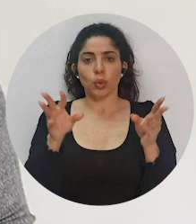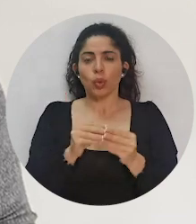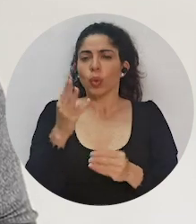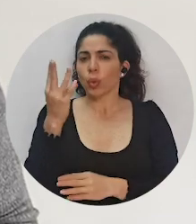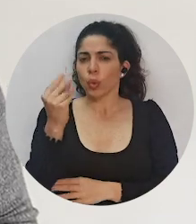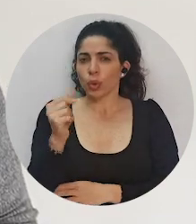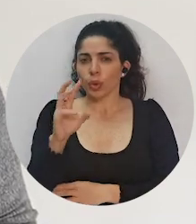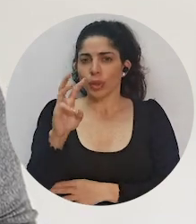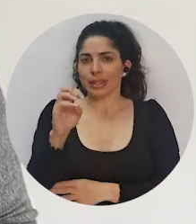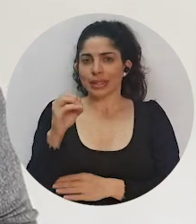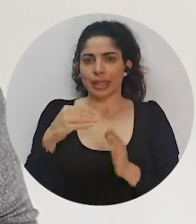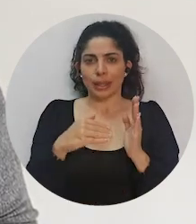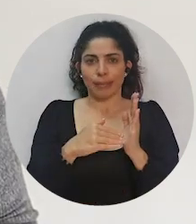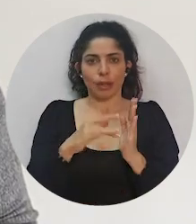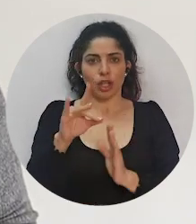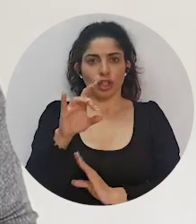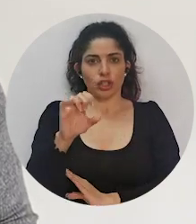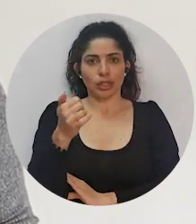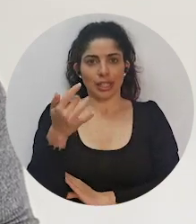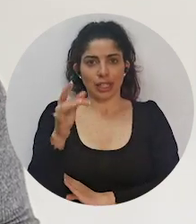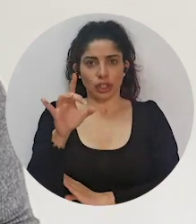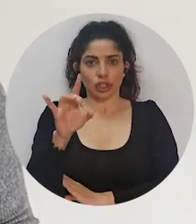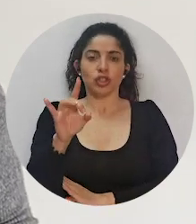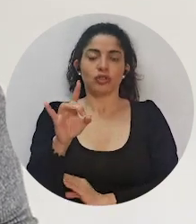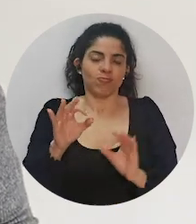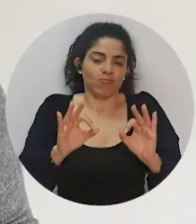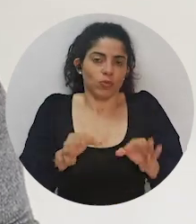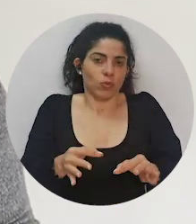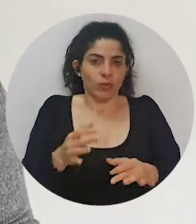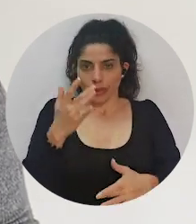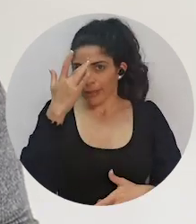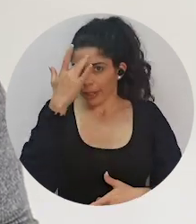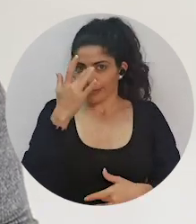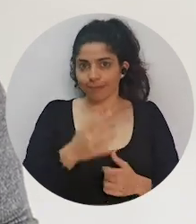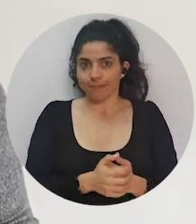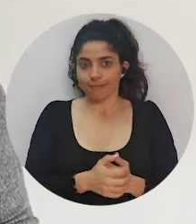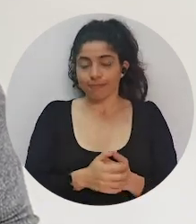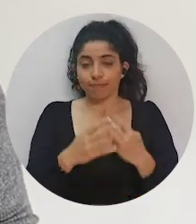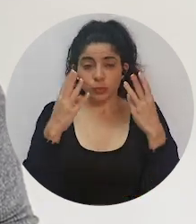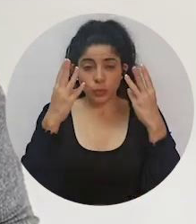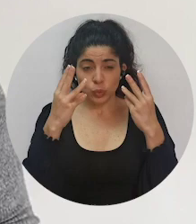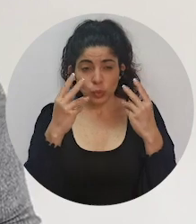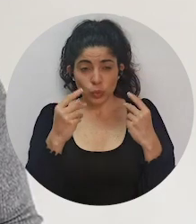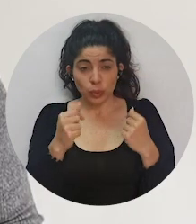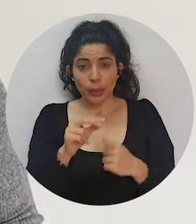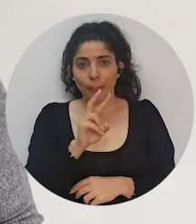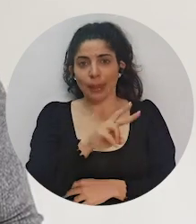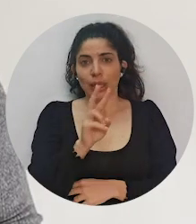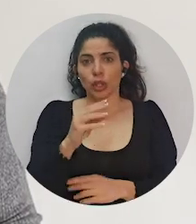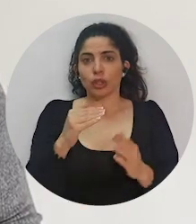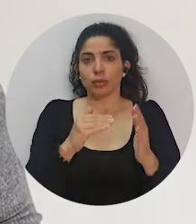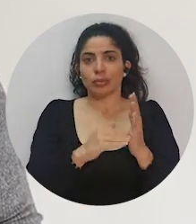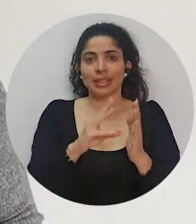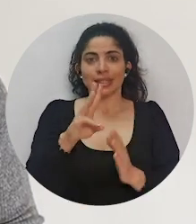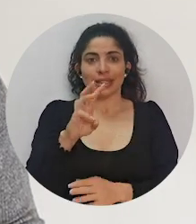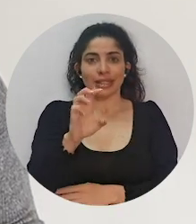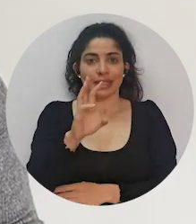total de 60,818 casos confirmados. Se contabilizan 22